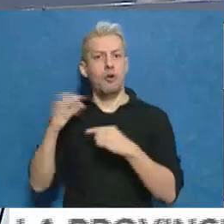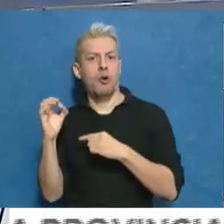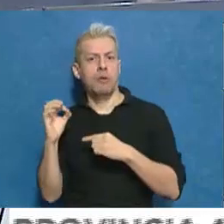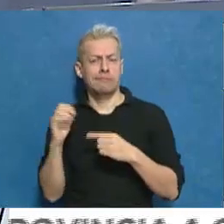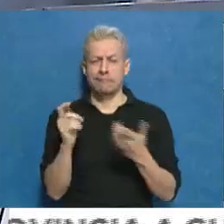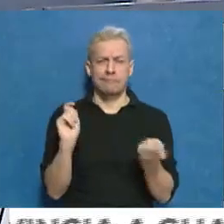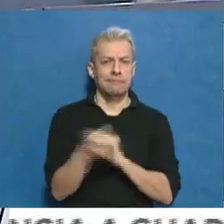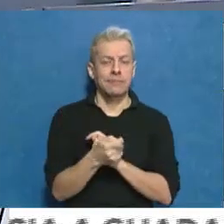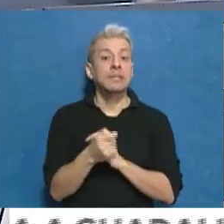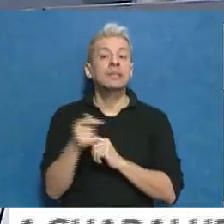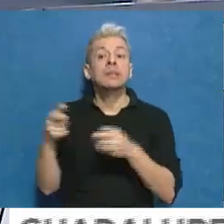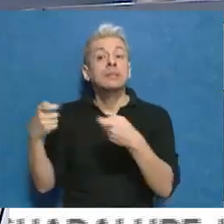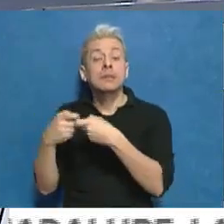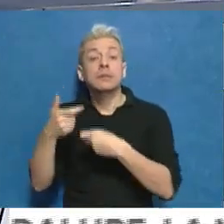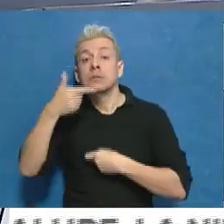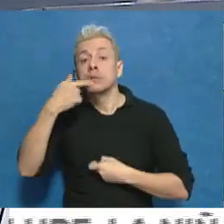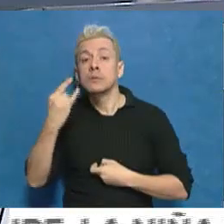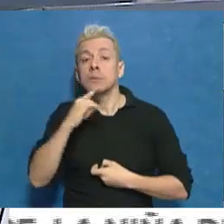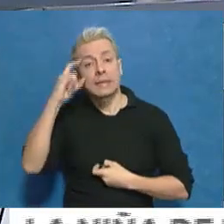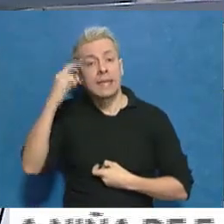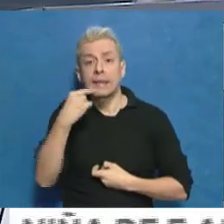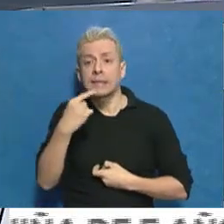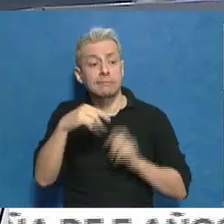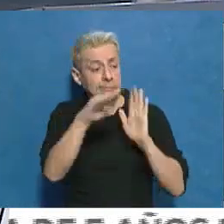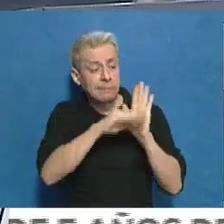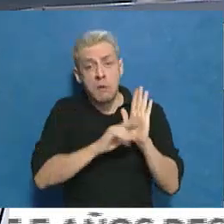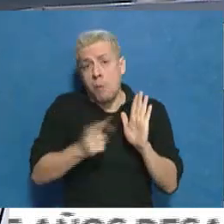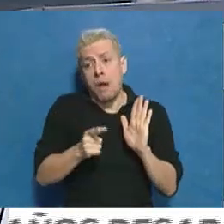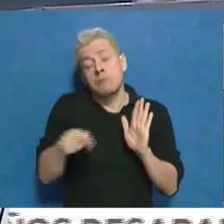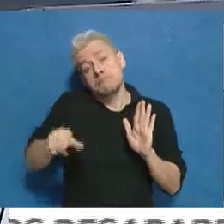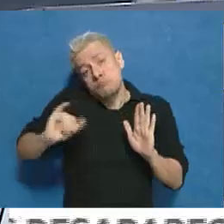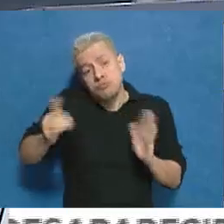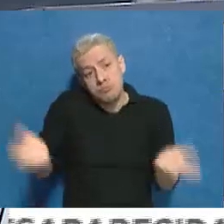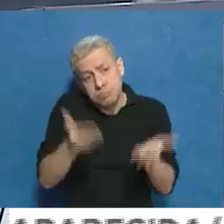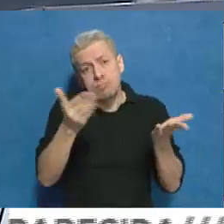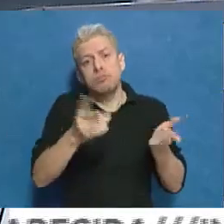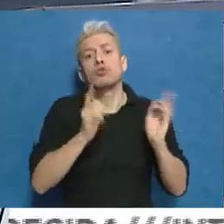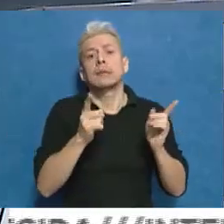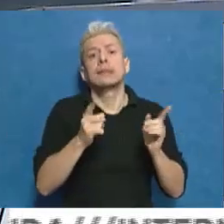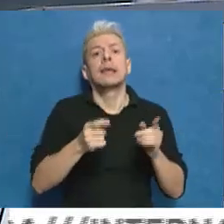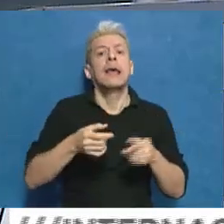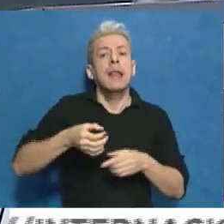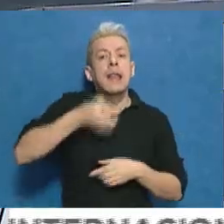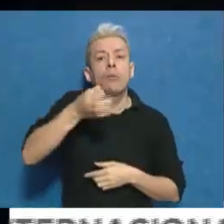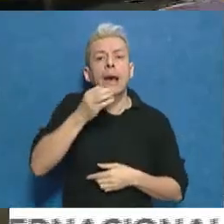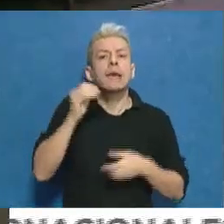el SUTE dicen que como no hay reglamentación, ellos de algún modo alientan a los docentes a utilizar este lenguaje.